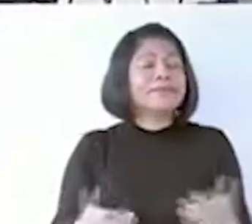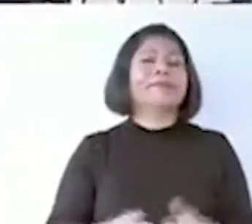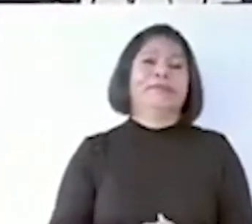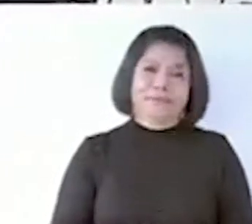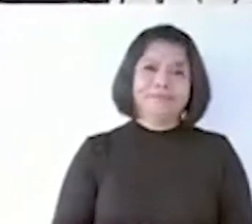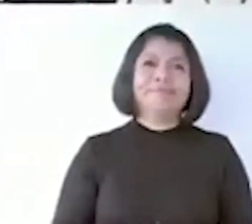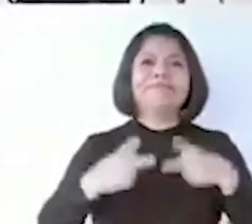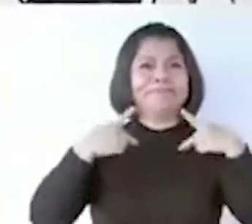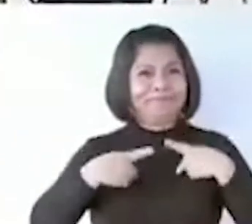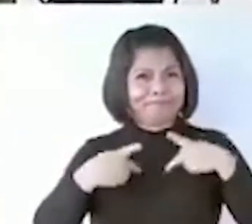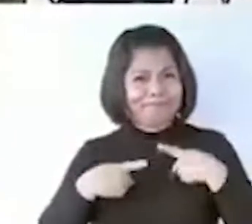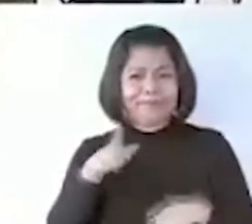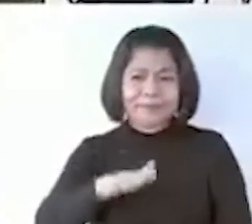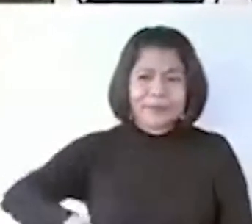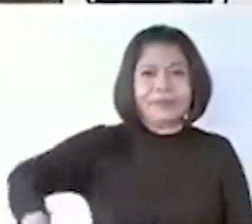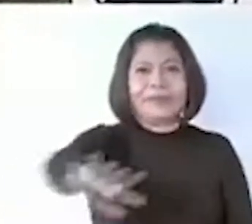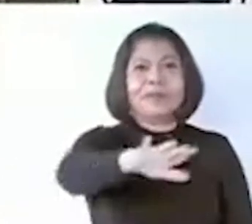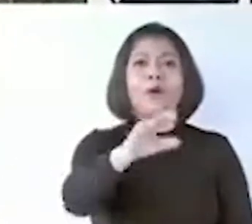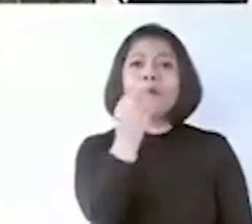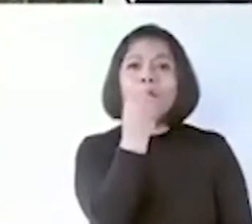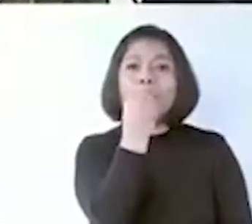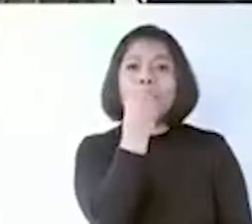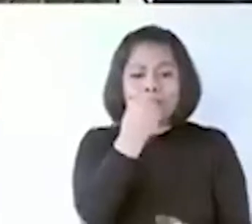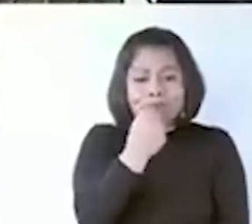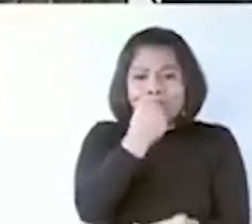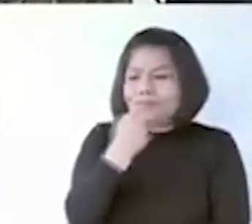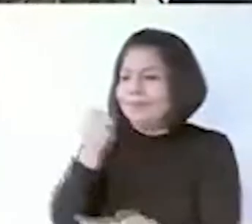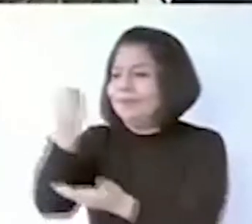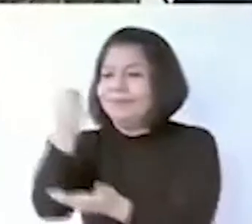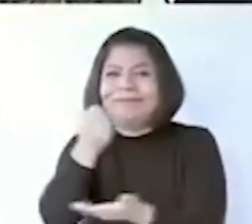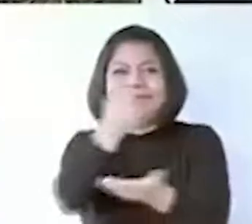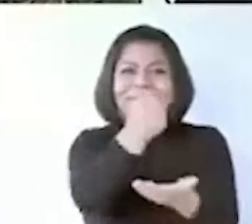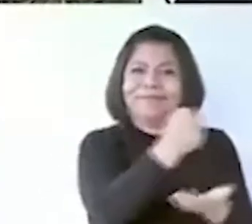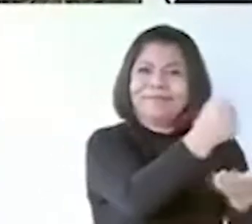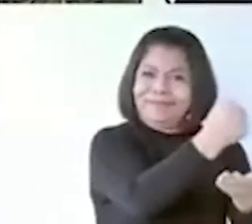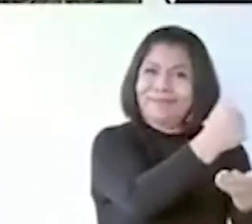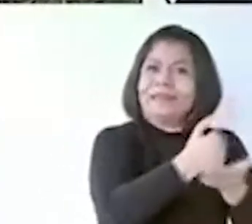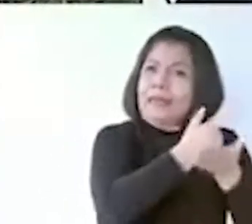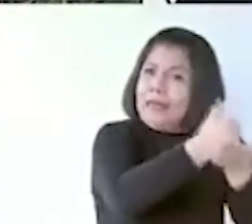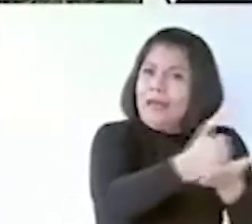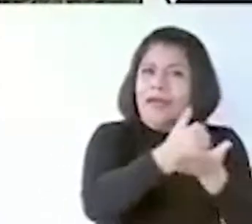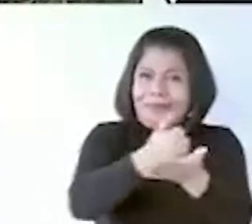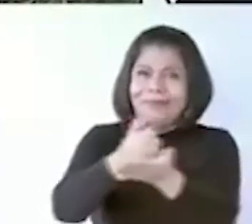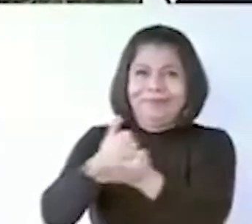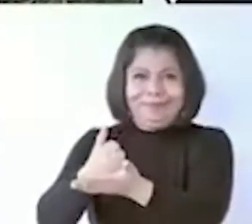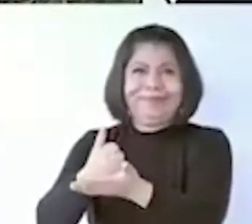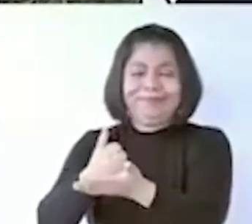despensas, apoyando a quienes quedaron